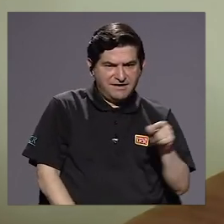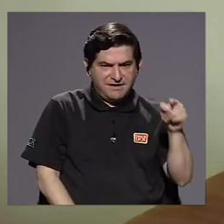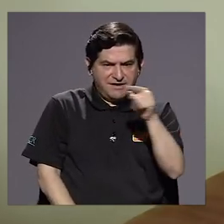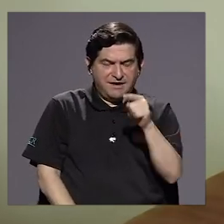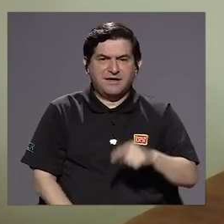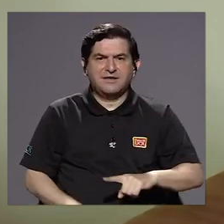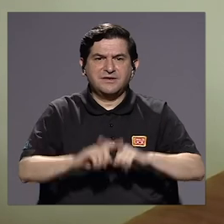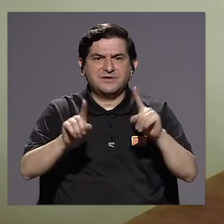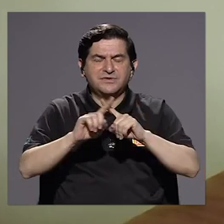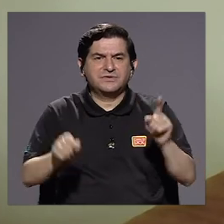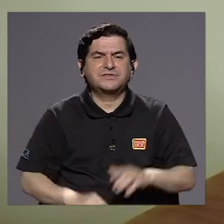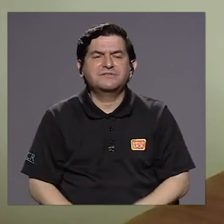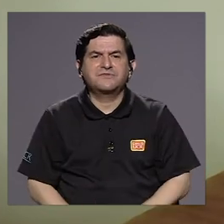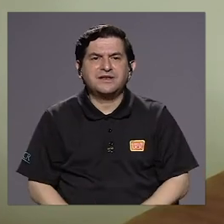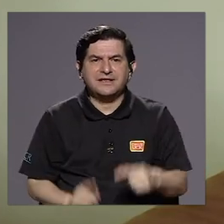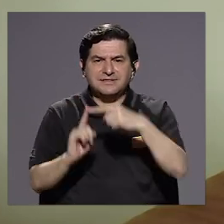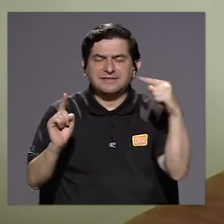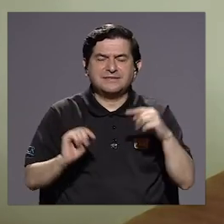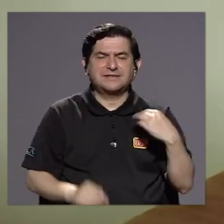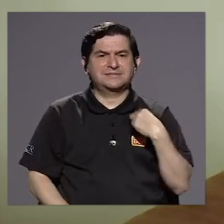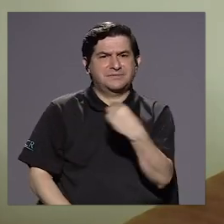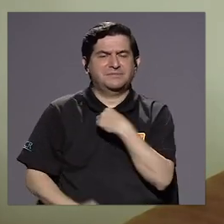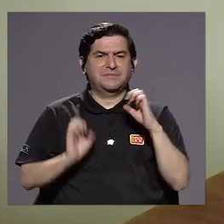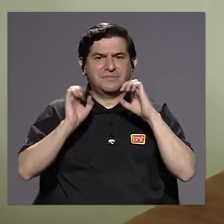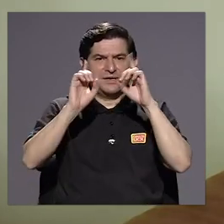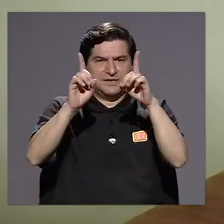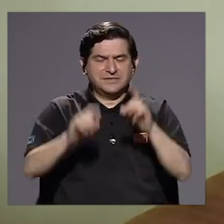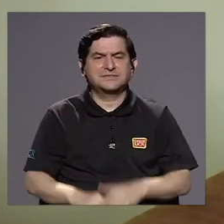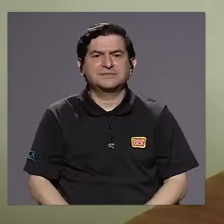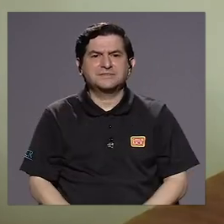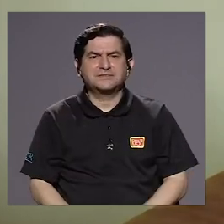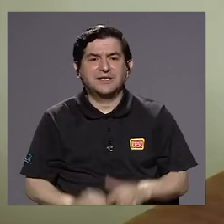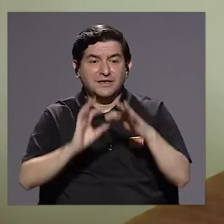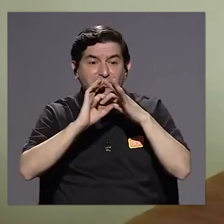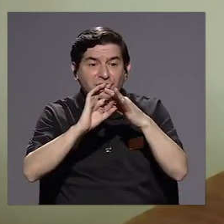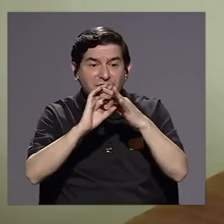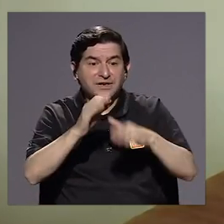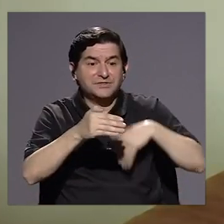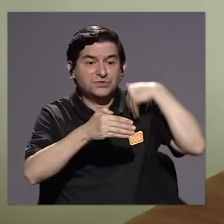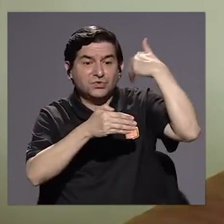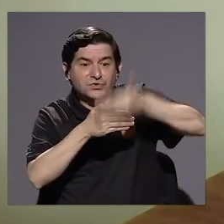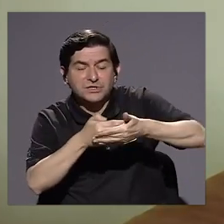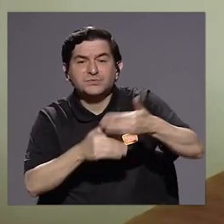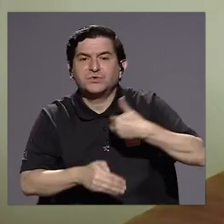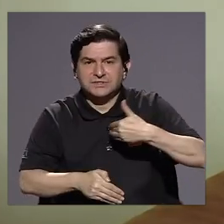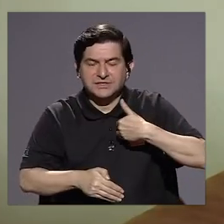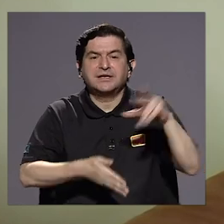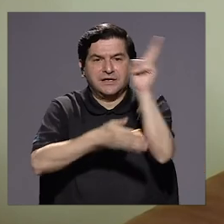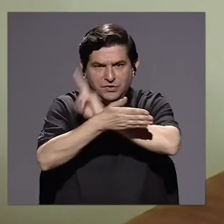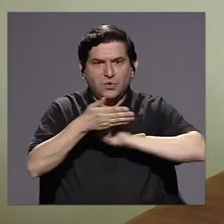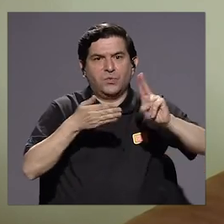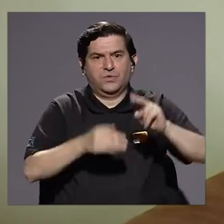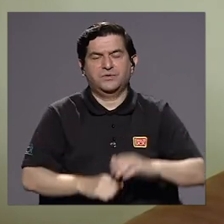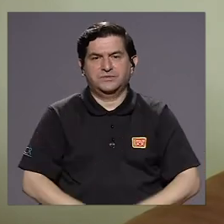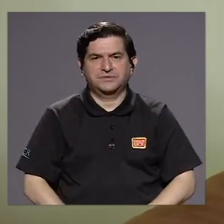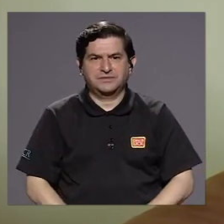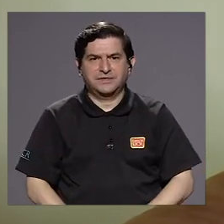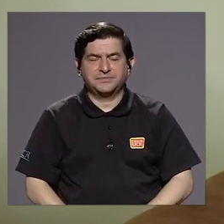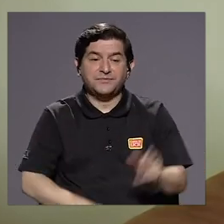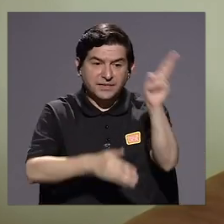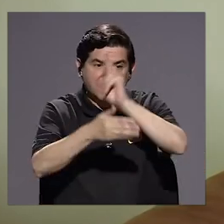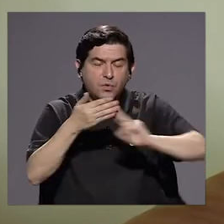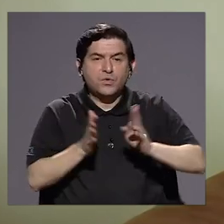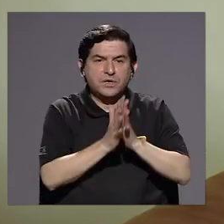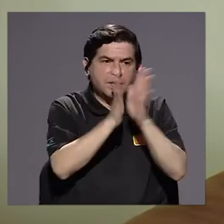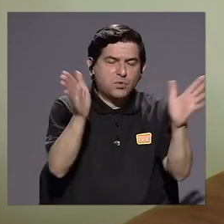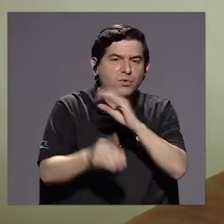niveles del Ministerio de Educación Pública para las universidades, los procesos de este concurso para las universidades